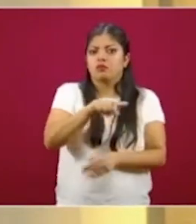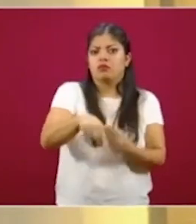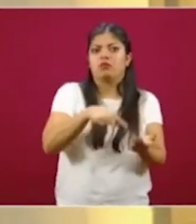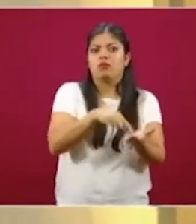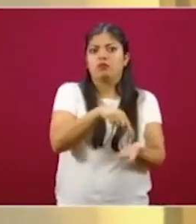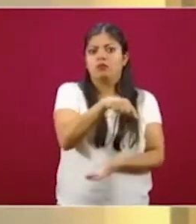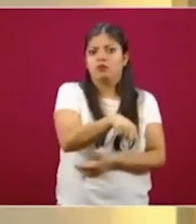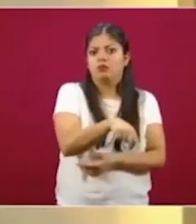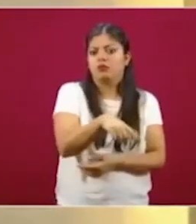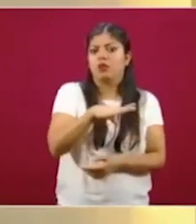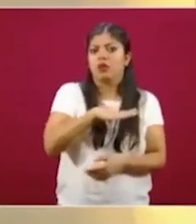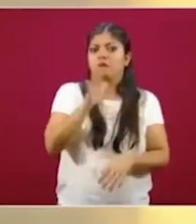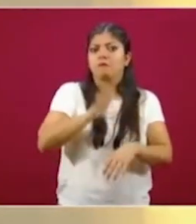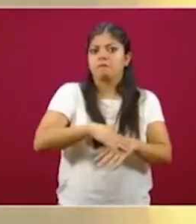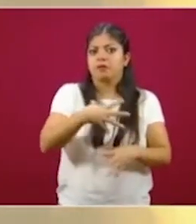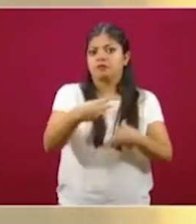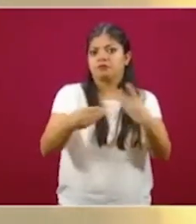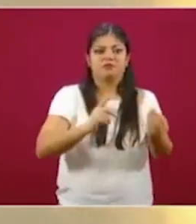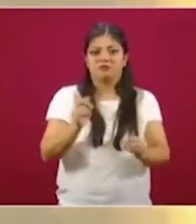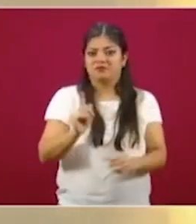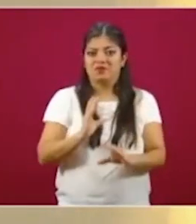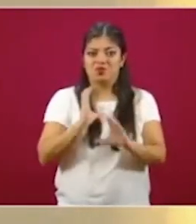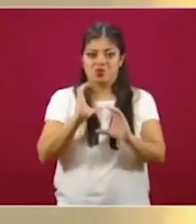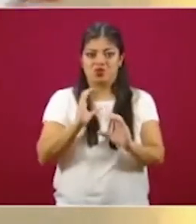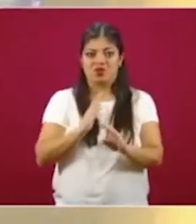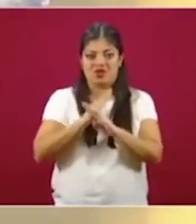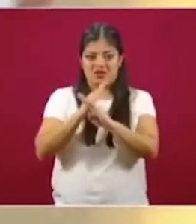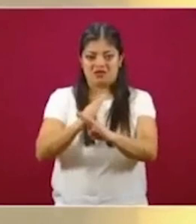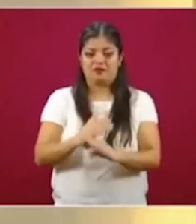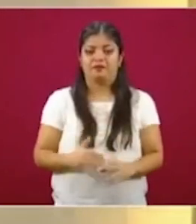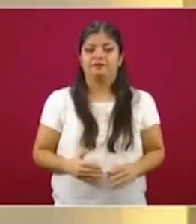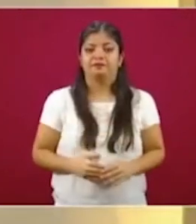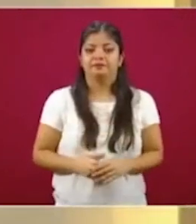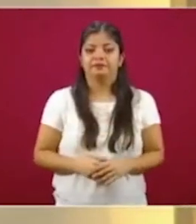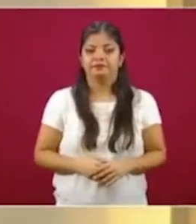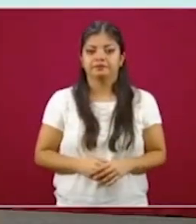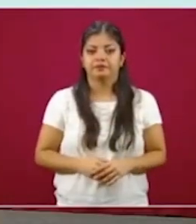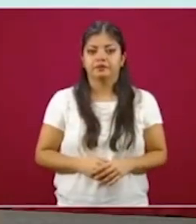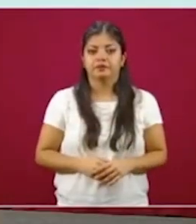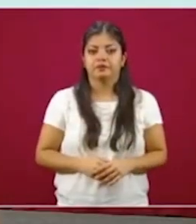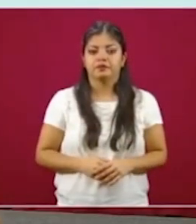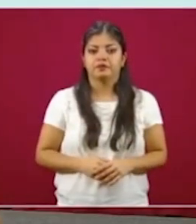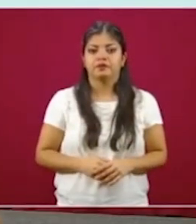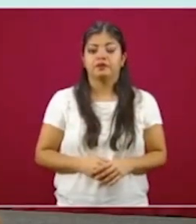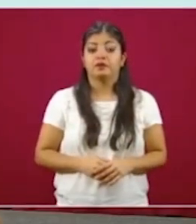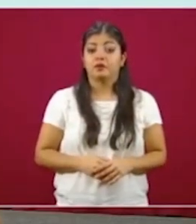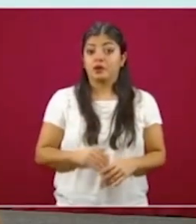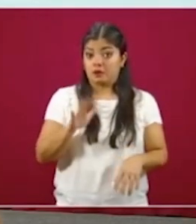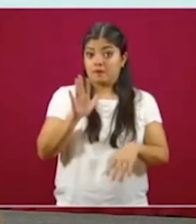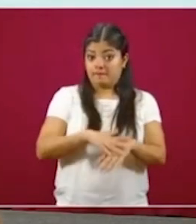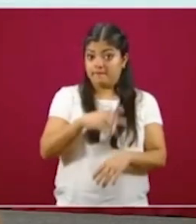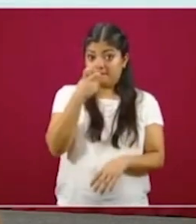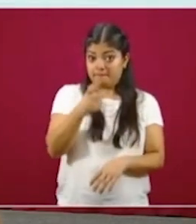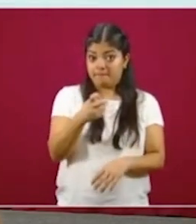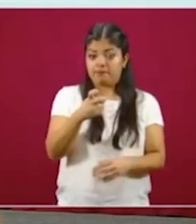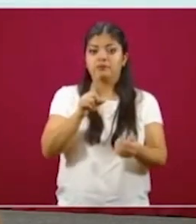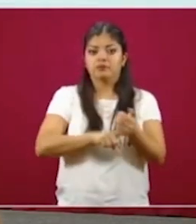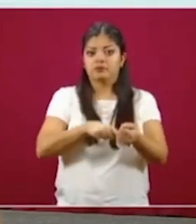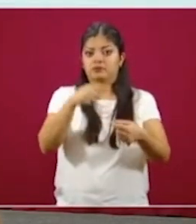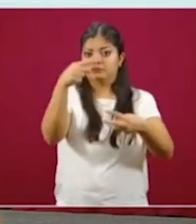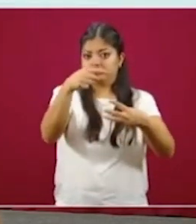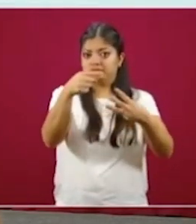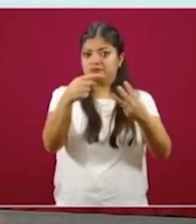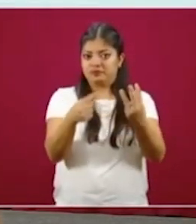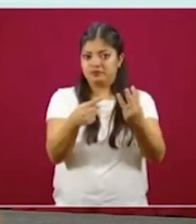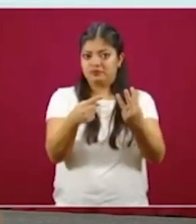contagios, brotes en los centros de trabajo. En ese sentido, las tres